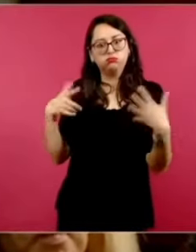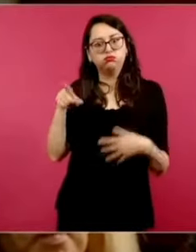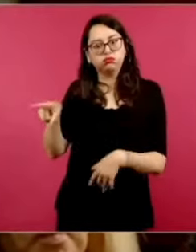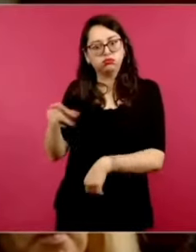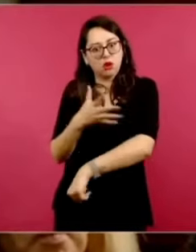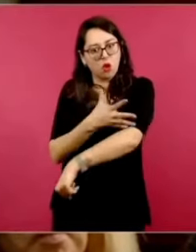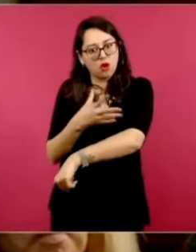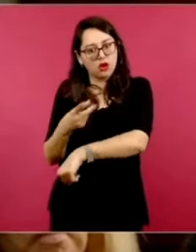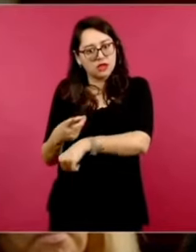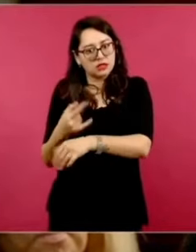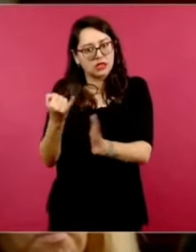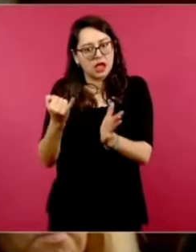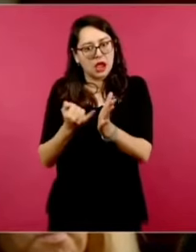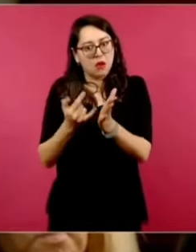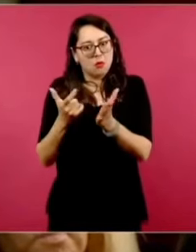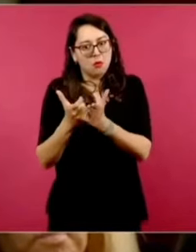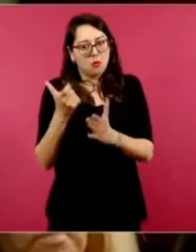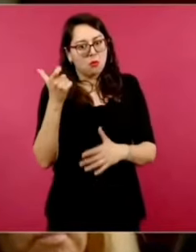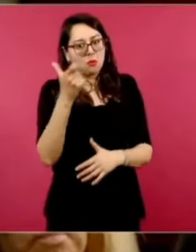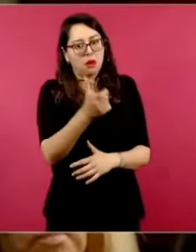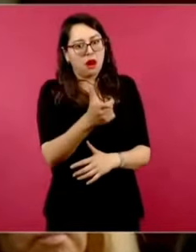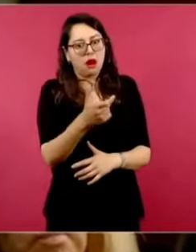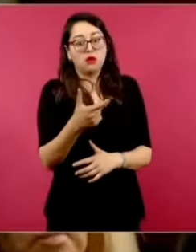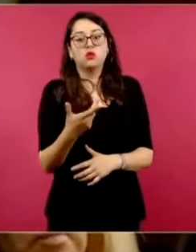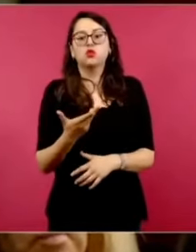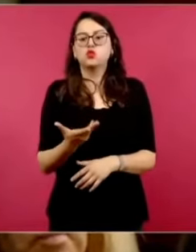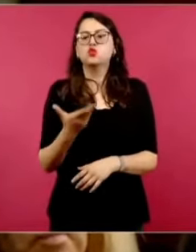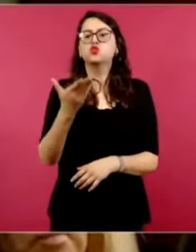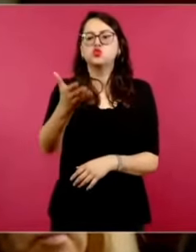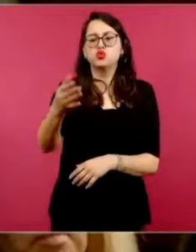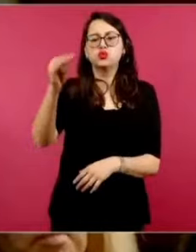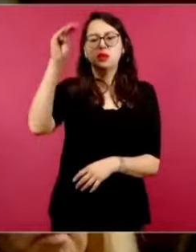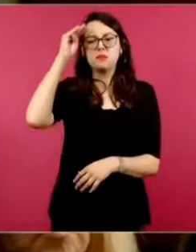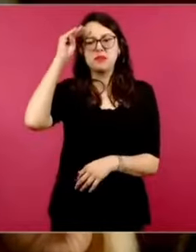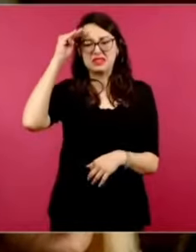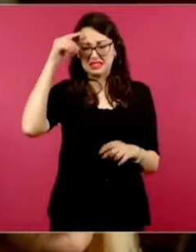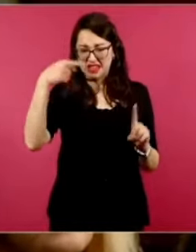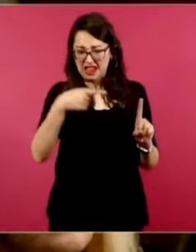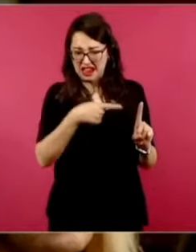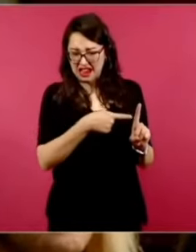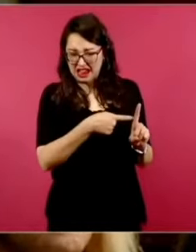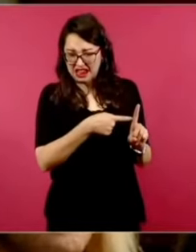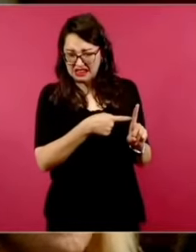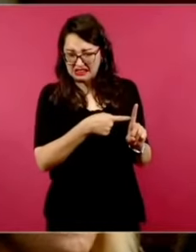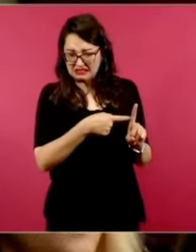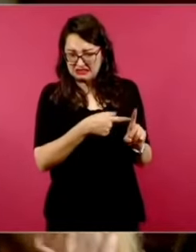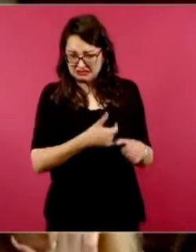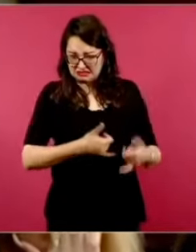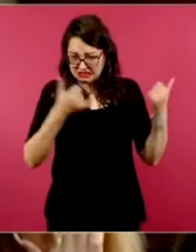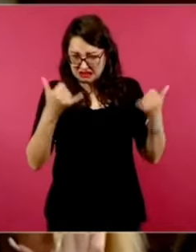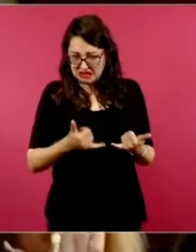el tiempo que conoce a Salinas Pliego, reconsidere y siga el ejemplo de María Asunción